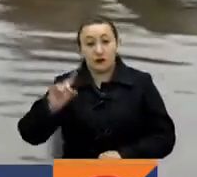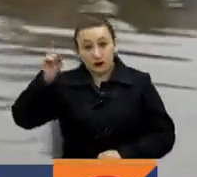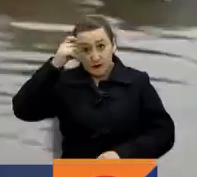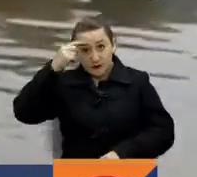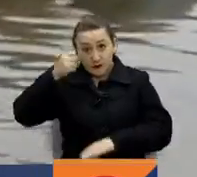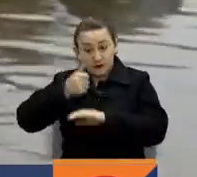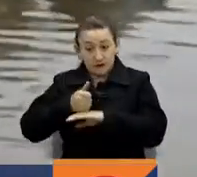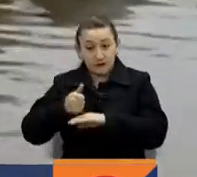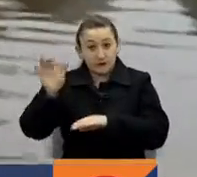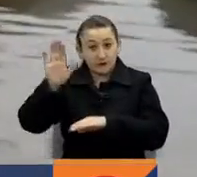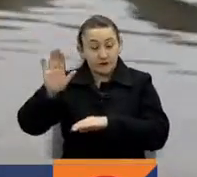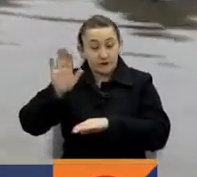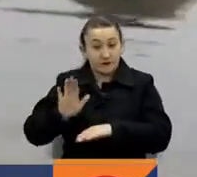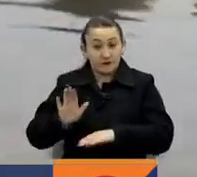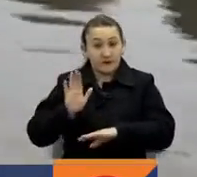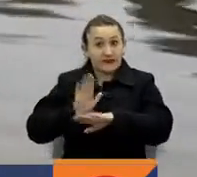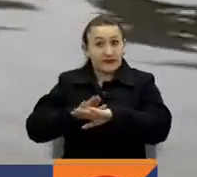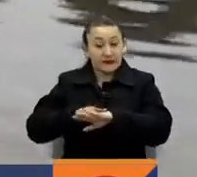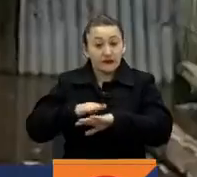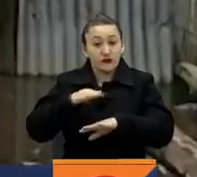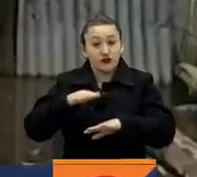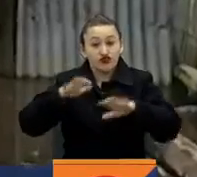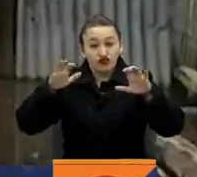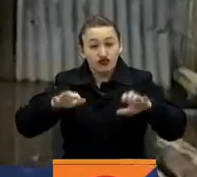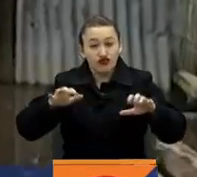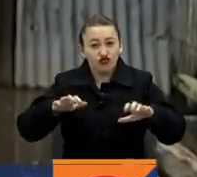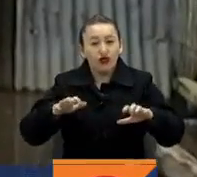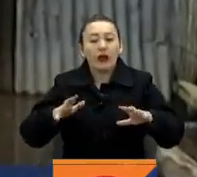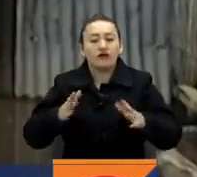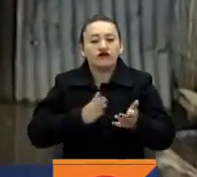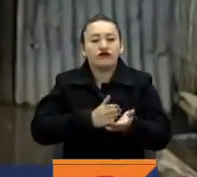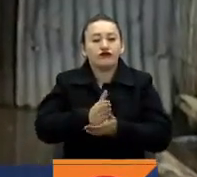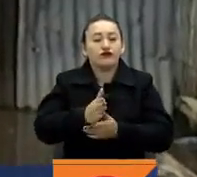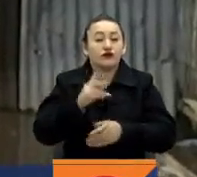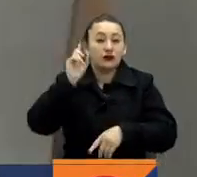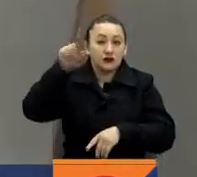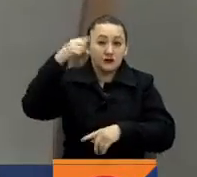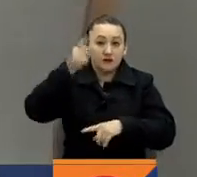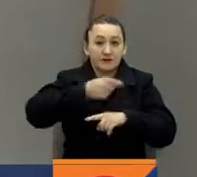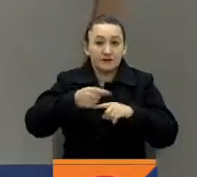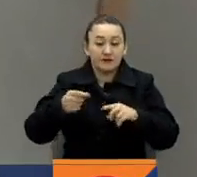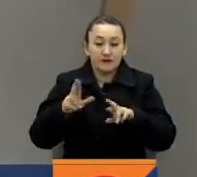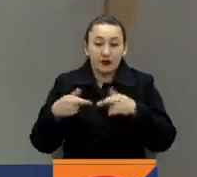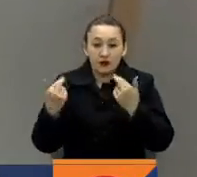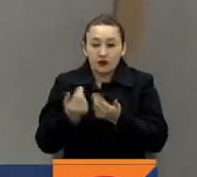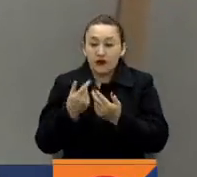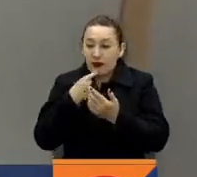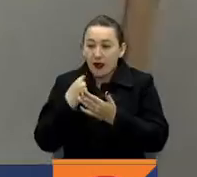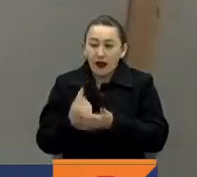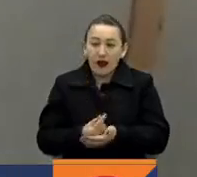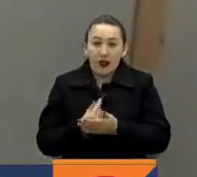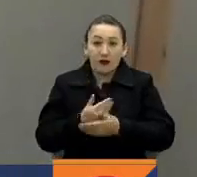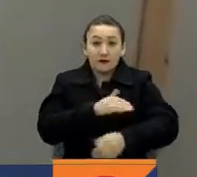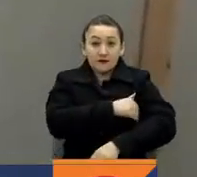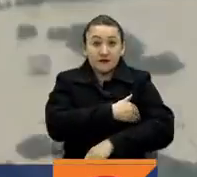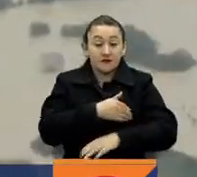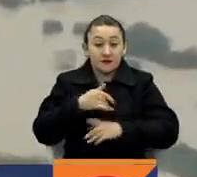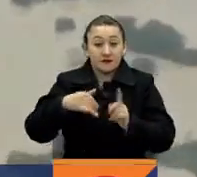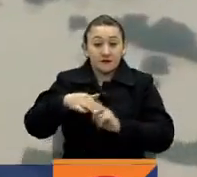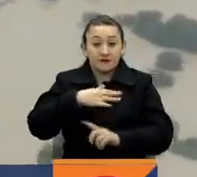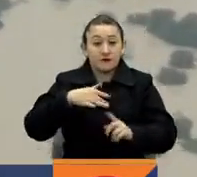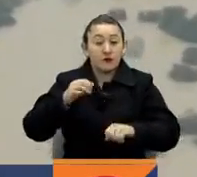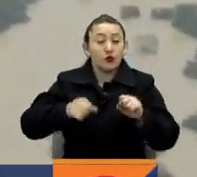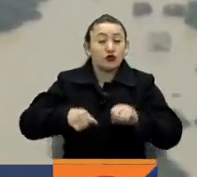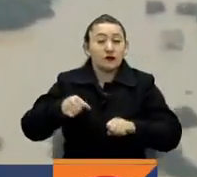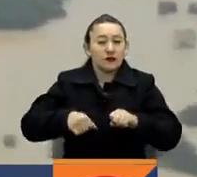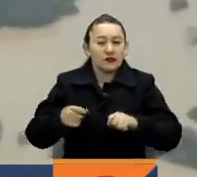los departamentos con alerta por lluvias sostendrán reuniones la semana entrante con el IDEAM y el Ministerio de Ambiente para mitigar posibles